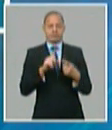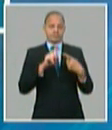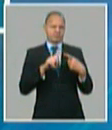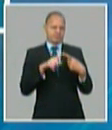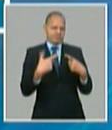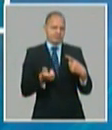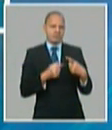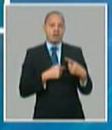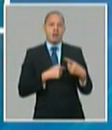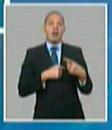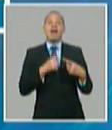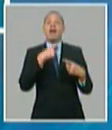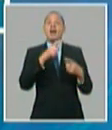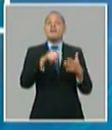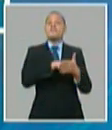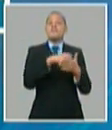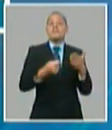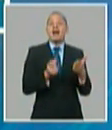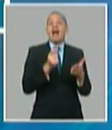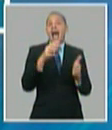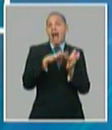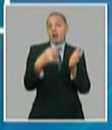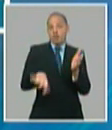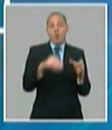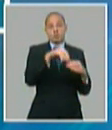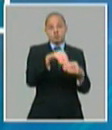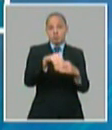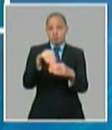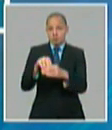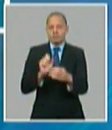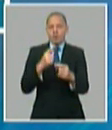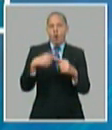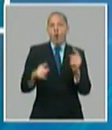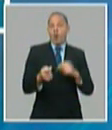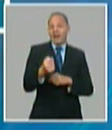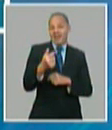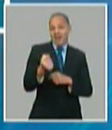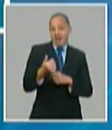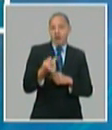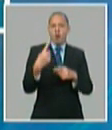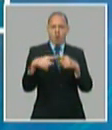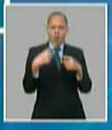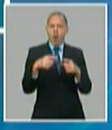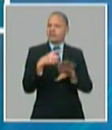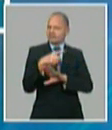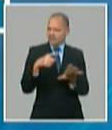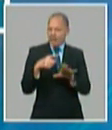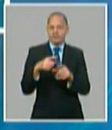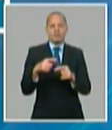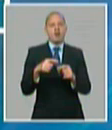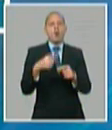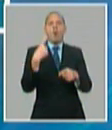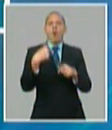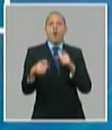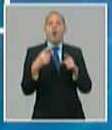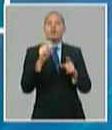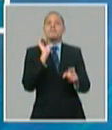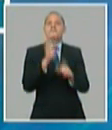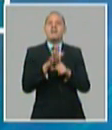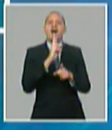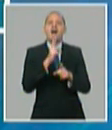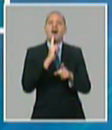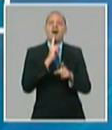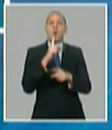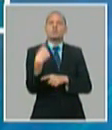el programa de granos con cuatro plantas de beneficio secado obras de riego que posibilitan el beneficio de 7